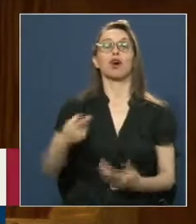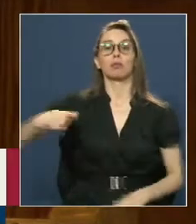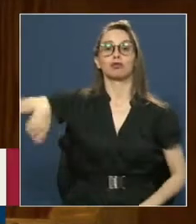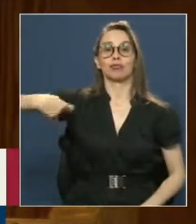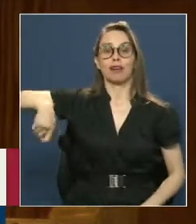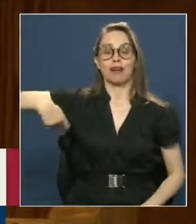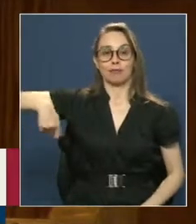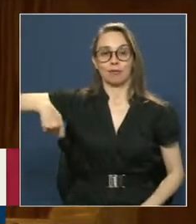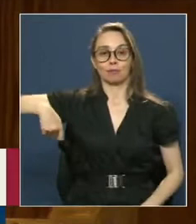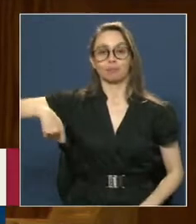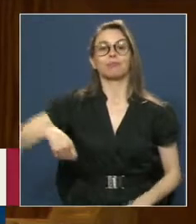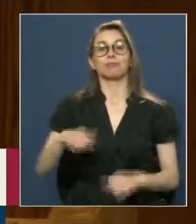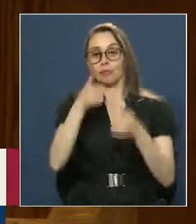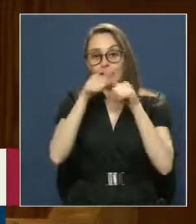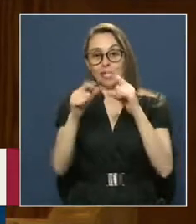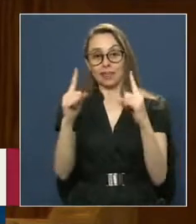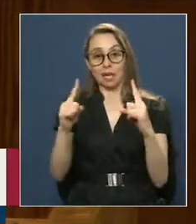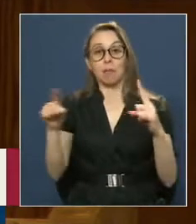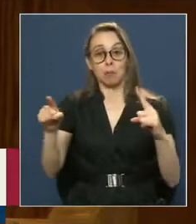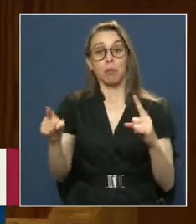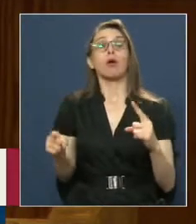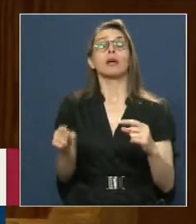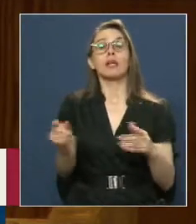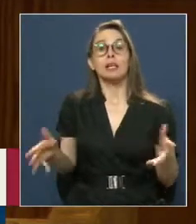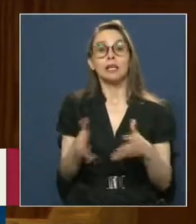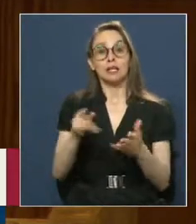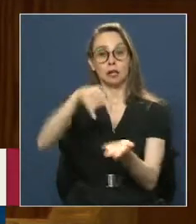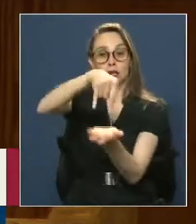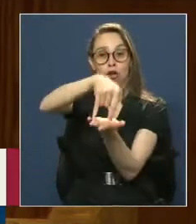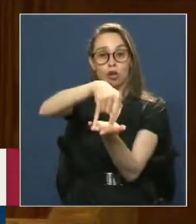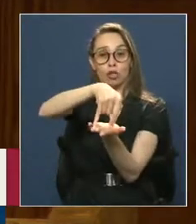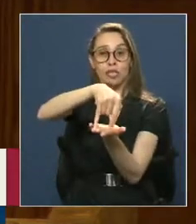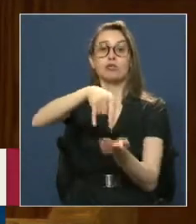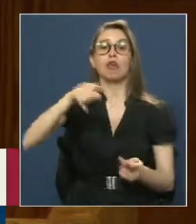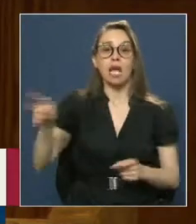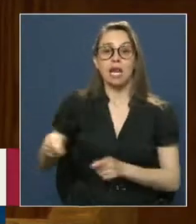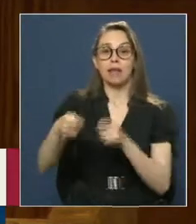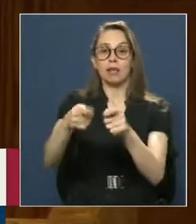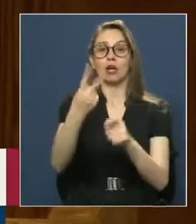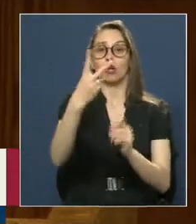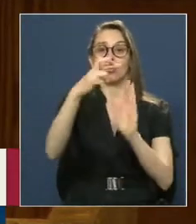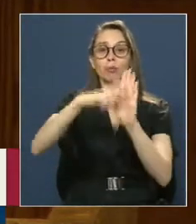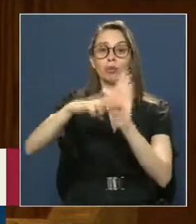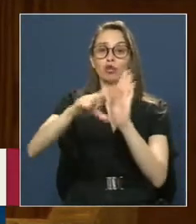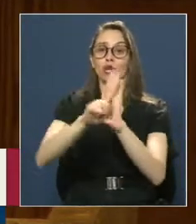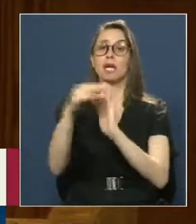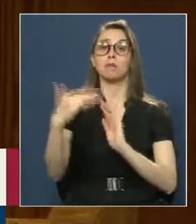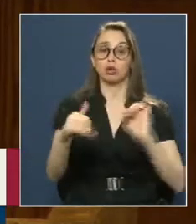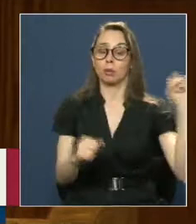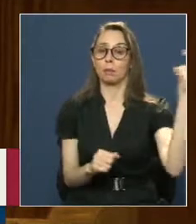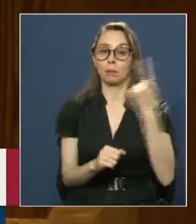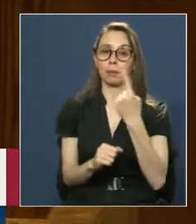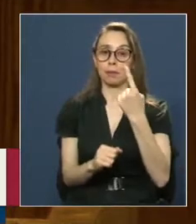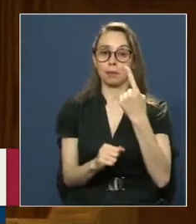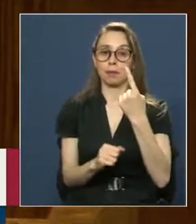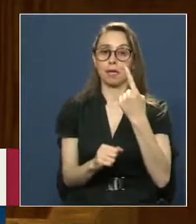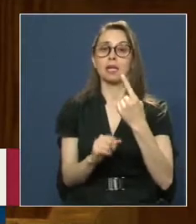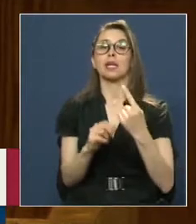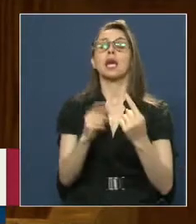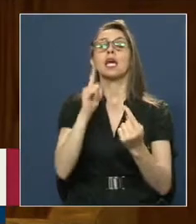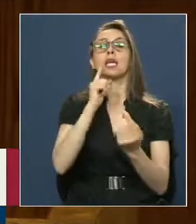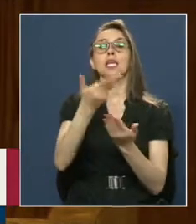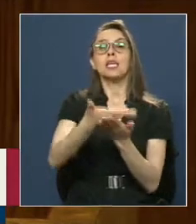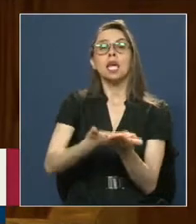También en este periodo promovió desde el Parlamento dos importantes leyes Una vinculada del primer padrón